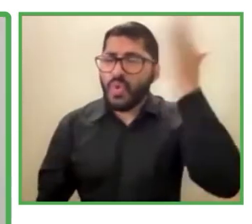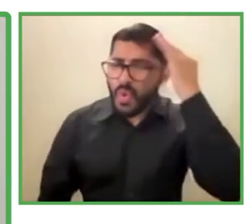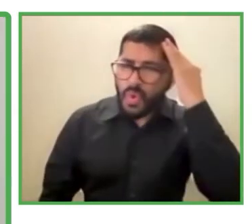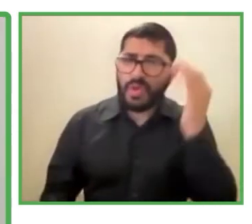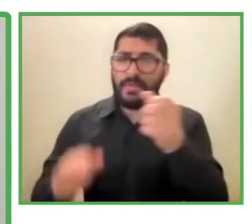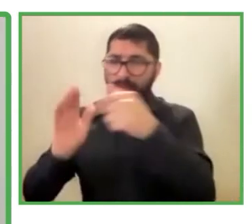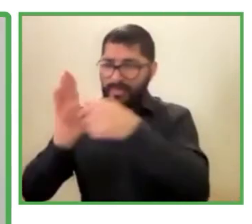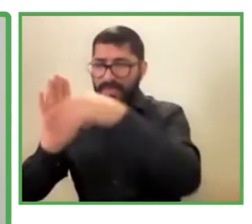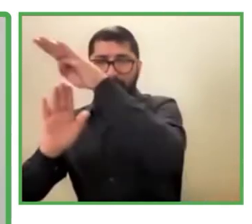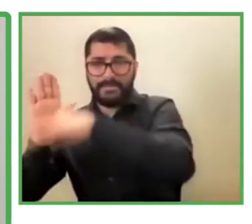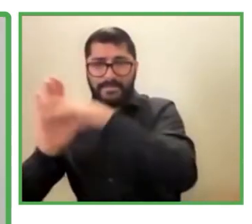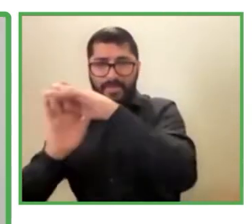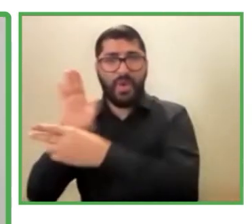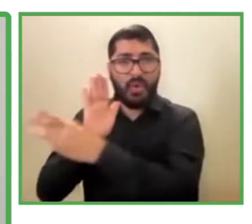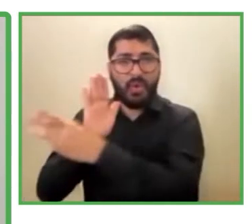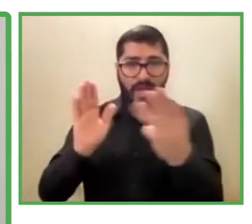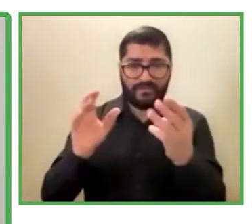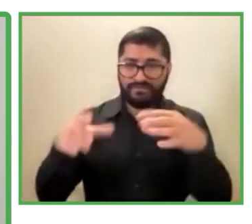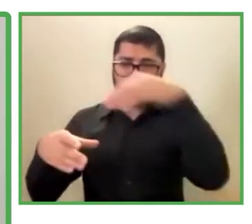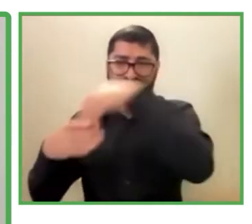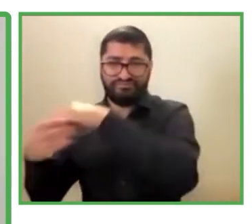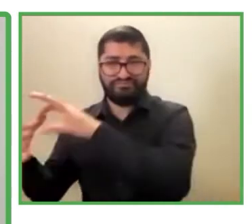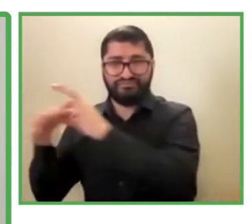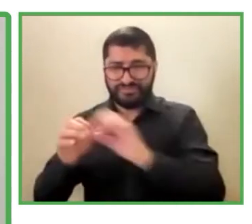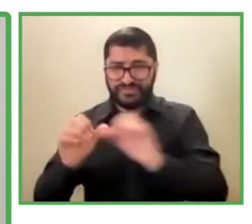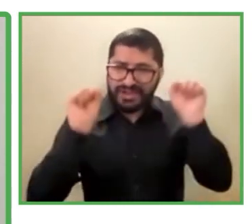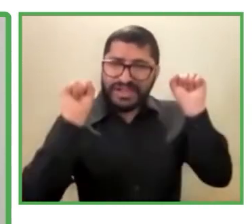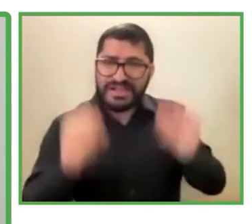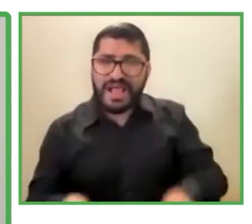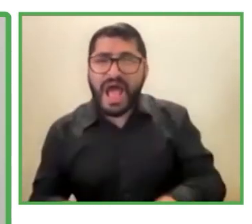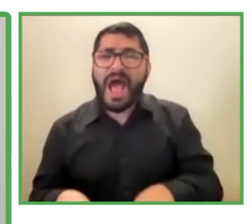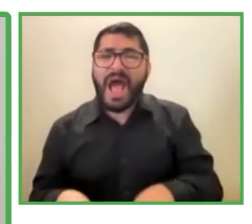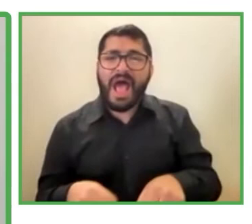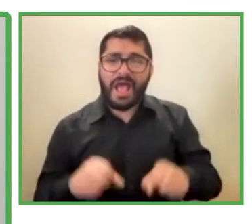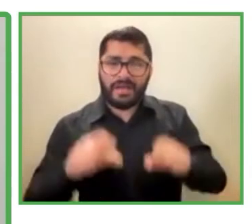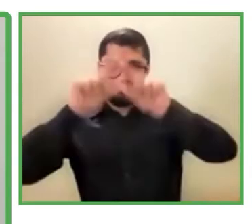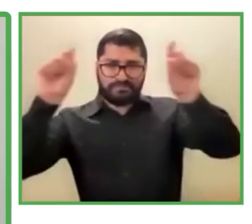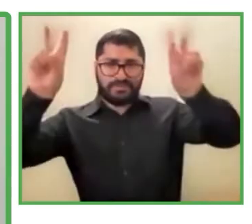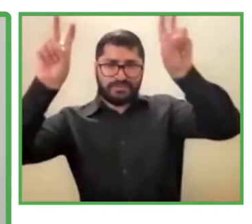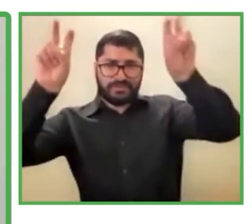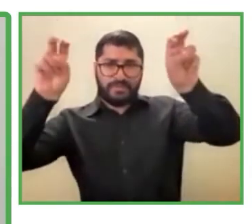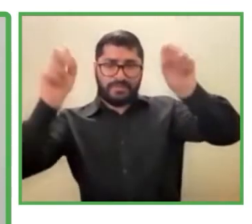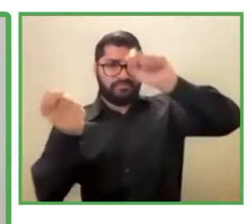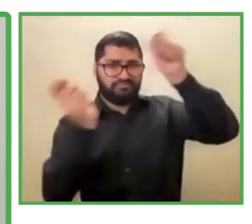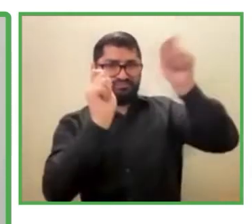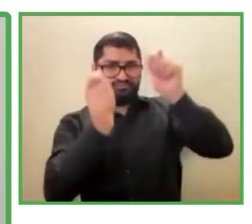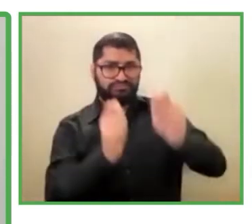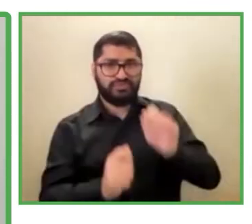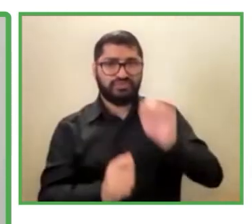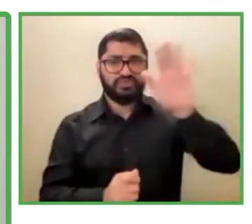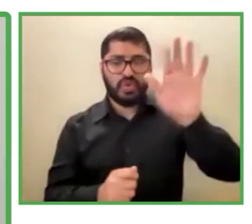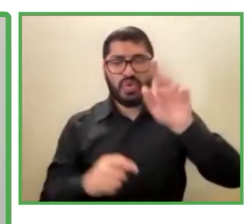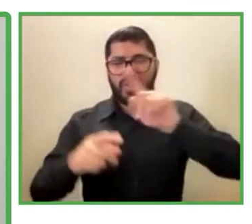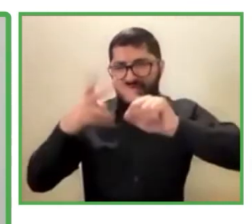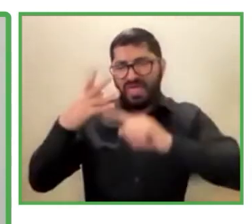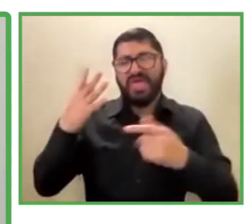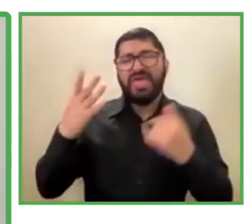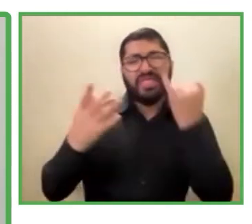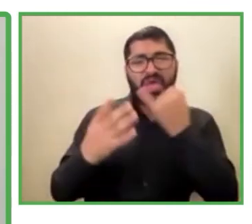también puede cambiarse a diferentes idiomas, a diferentes estructuras, digamos, de la jerga de